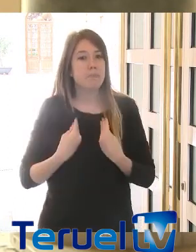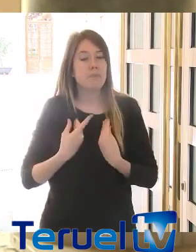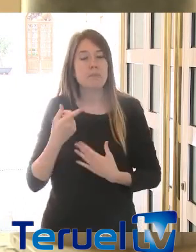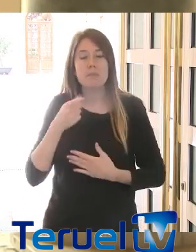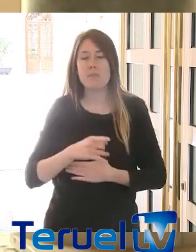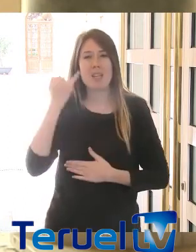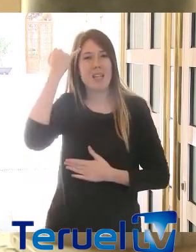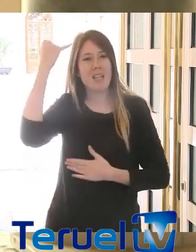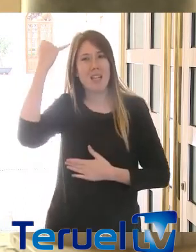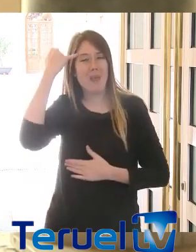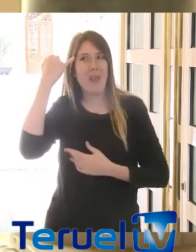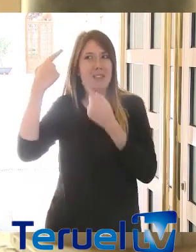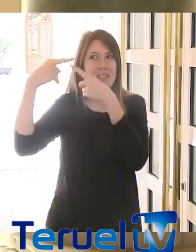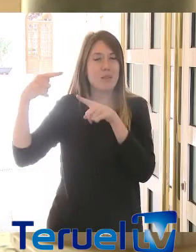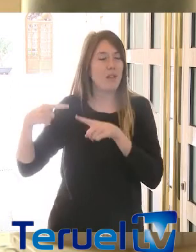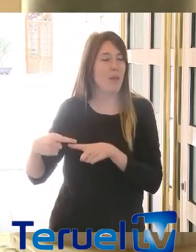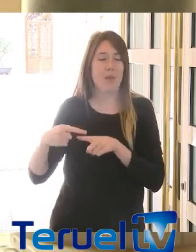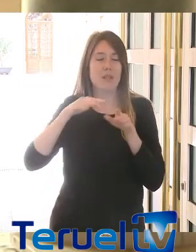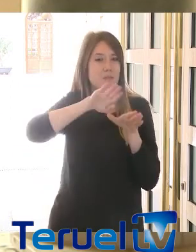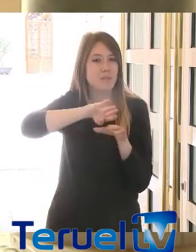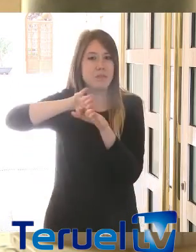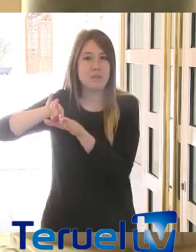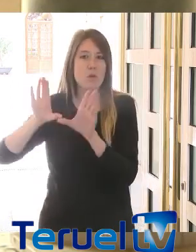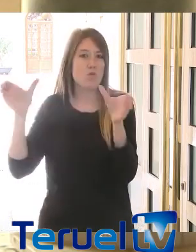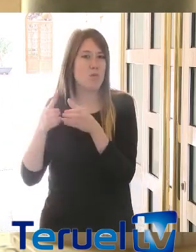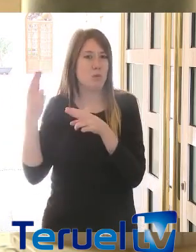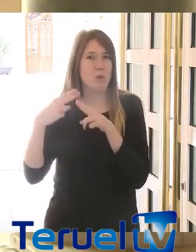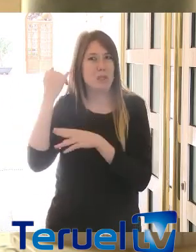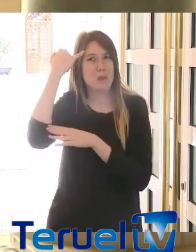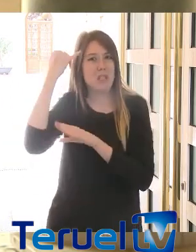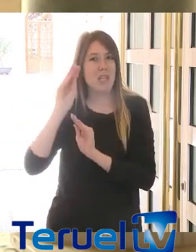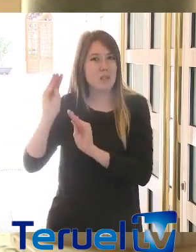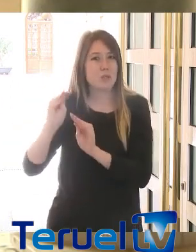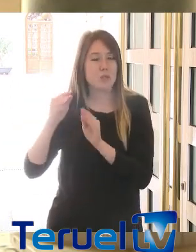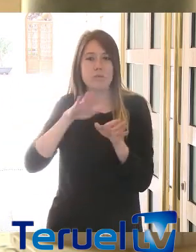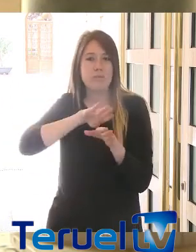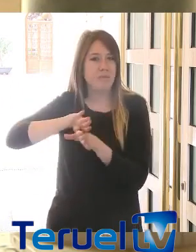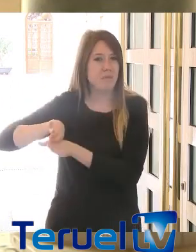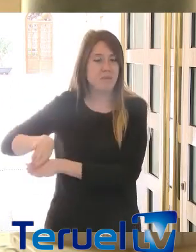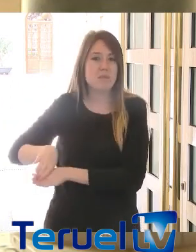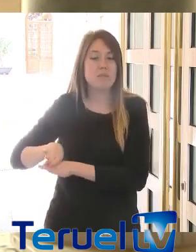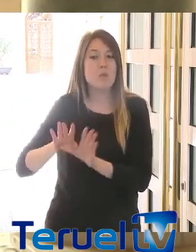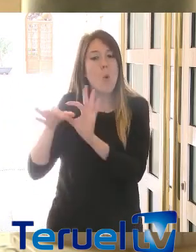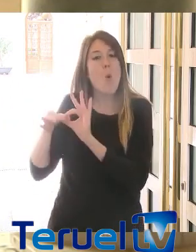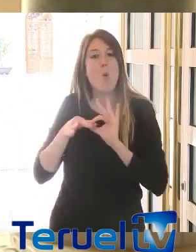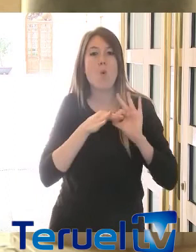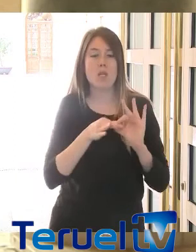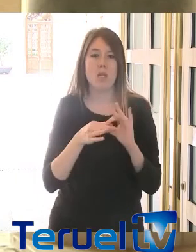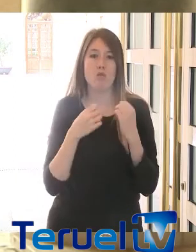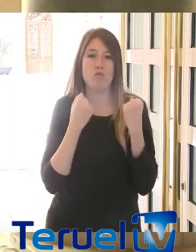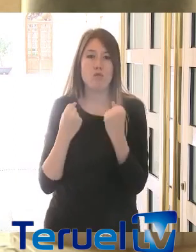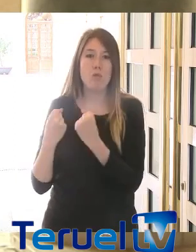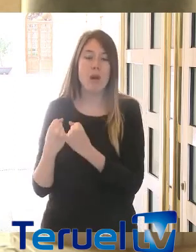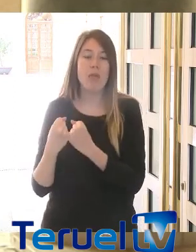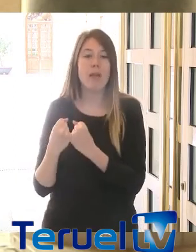cualquier diferencia que pueda haber entre los distintos partidos políticos, entre los agentes sociales y unir fuerzas con el